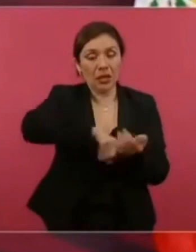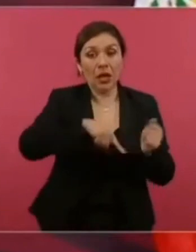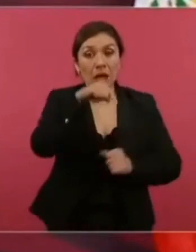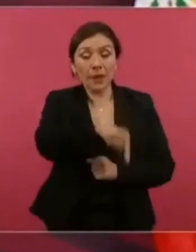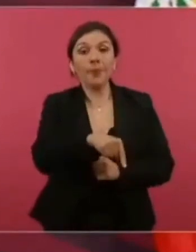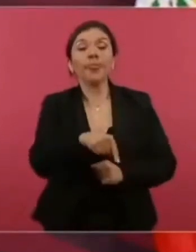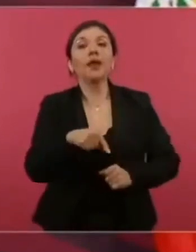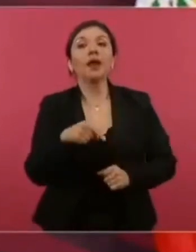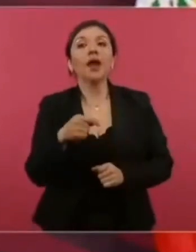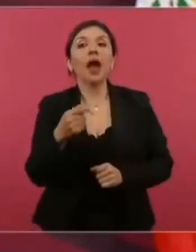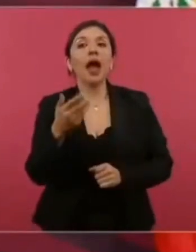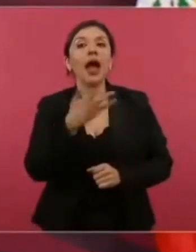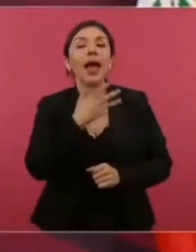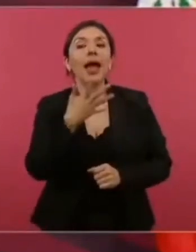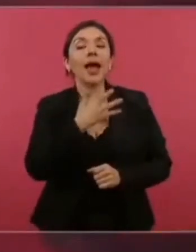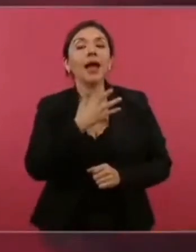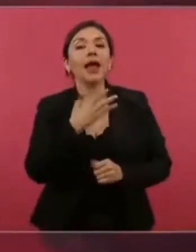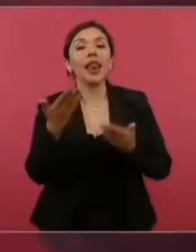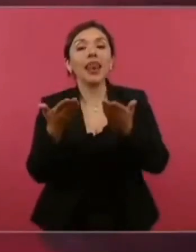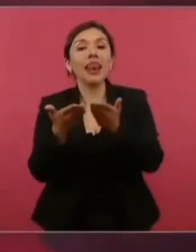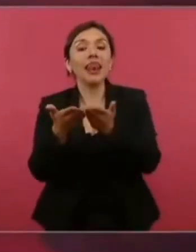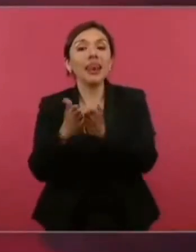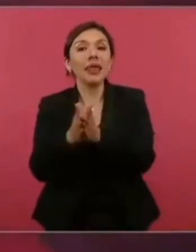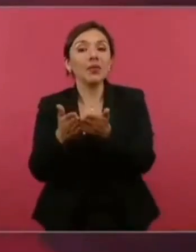teníamos como libro